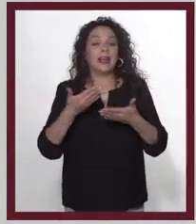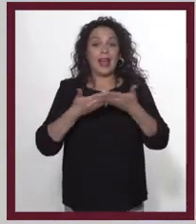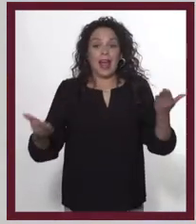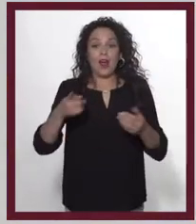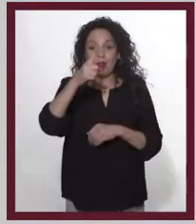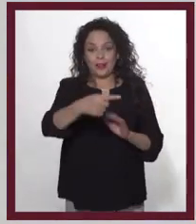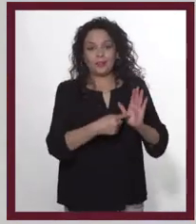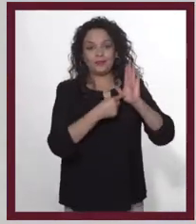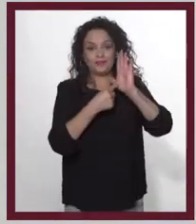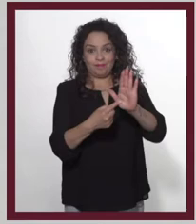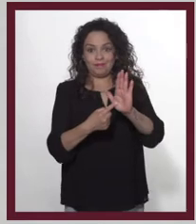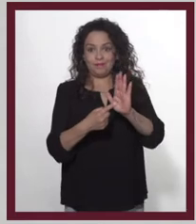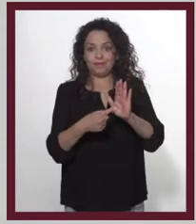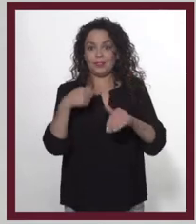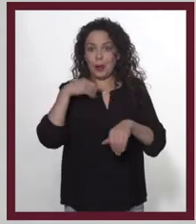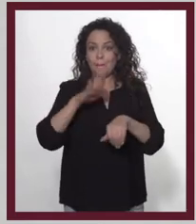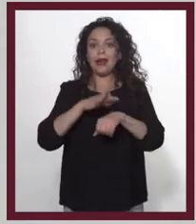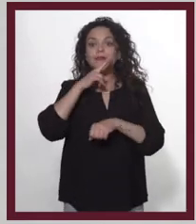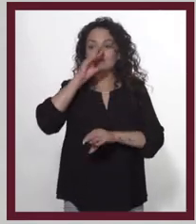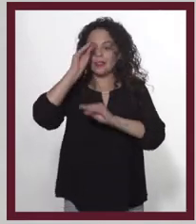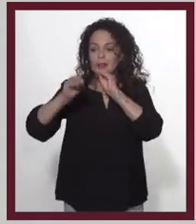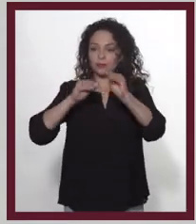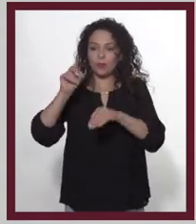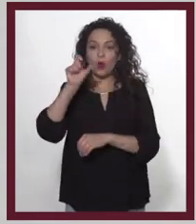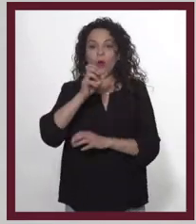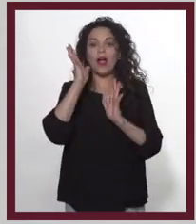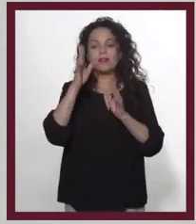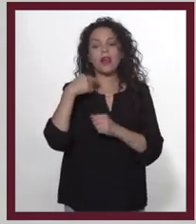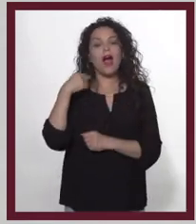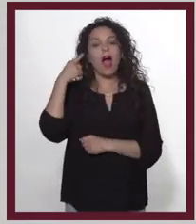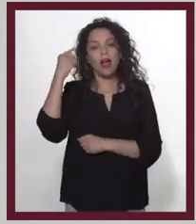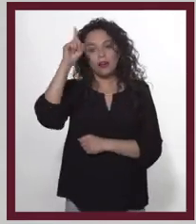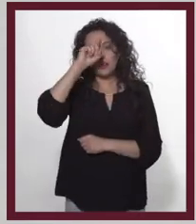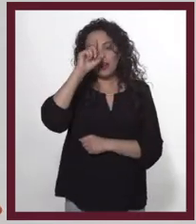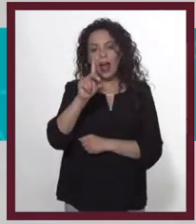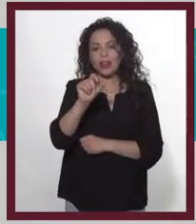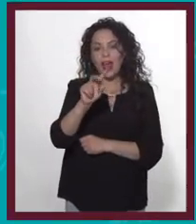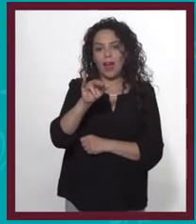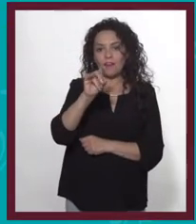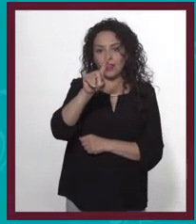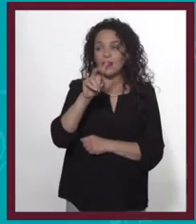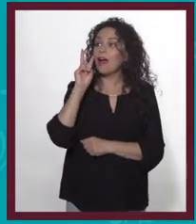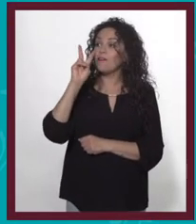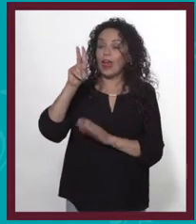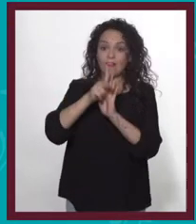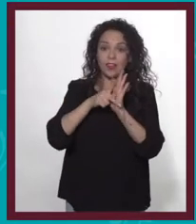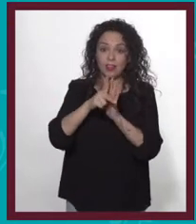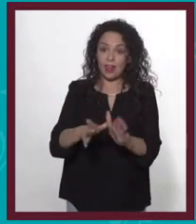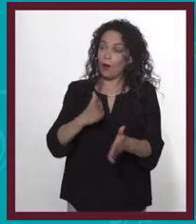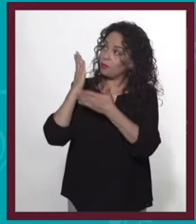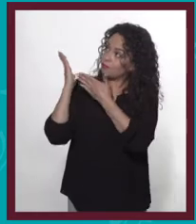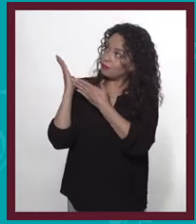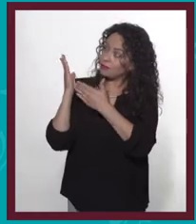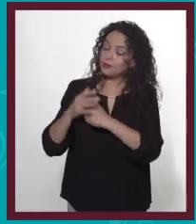Bueno, les voy a enseñar mi anuncio mejorado después de haber escuchado a David Ogilvy. ¡Corre, video!